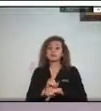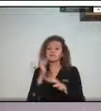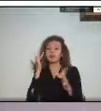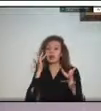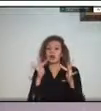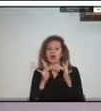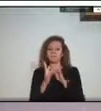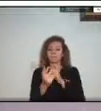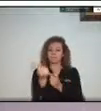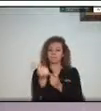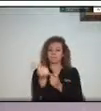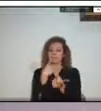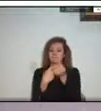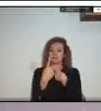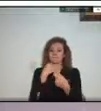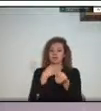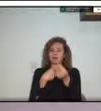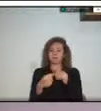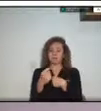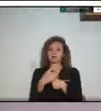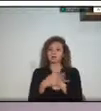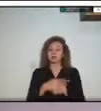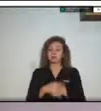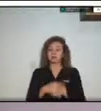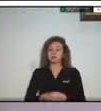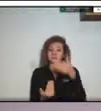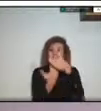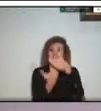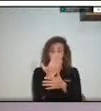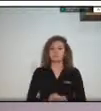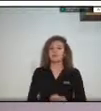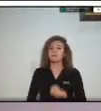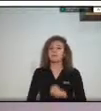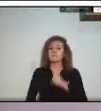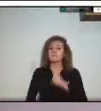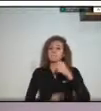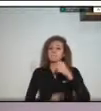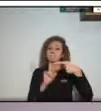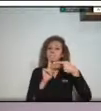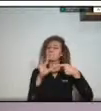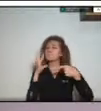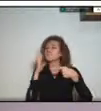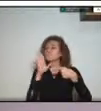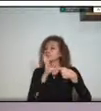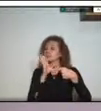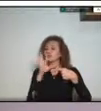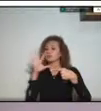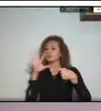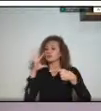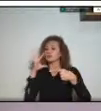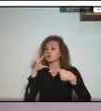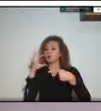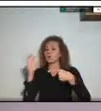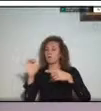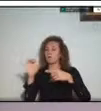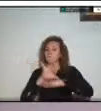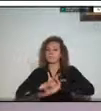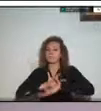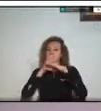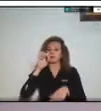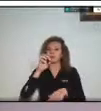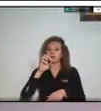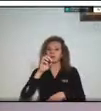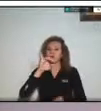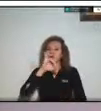inicio con la primera pregunta al médico Juan Sebastián Borges agradezco encender la cámara y el audio